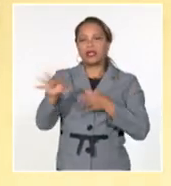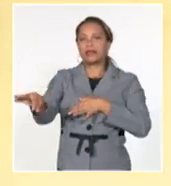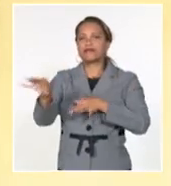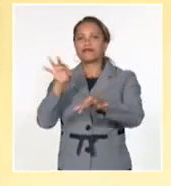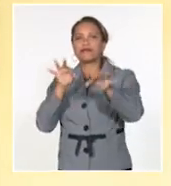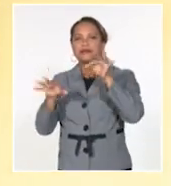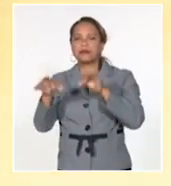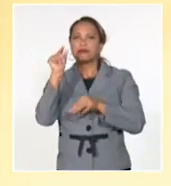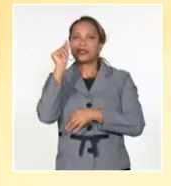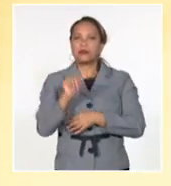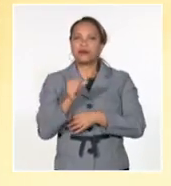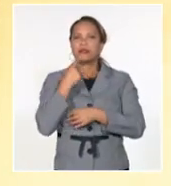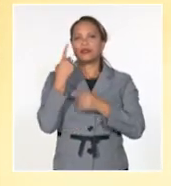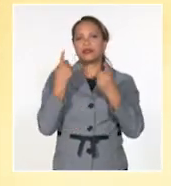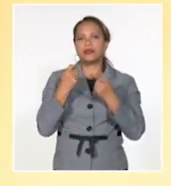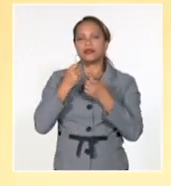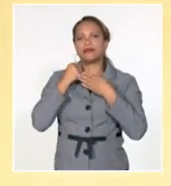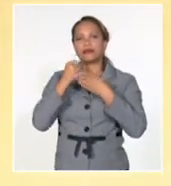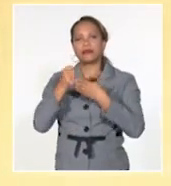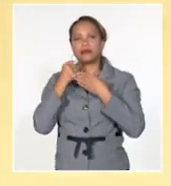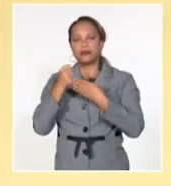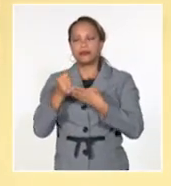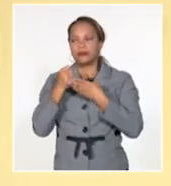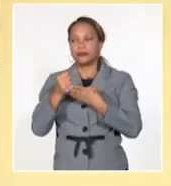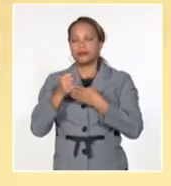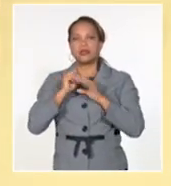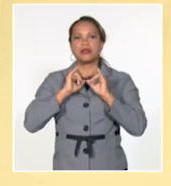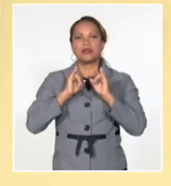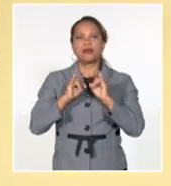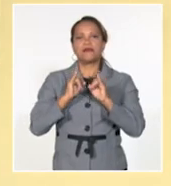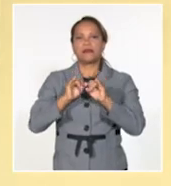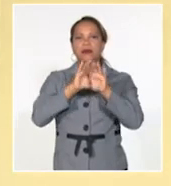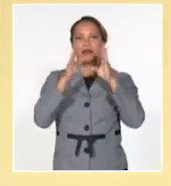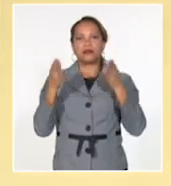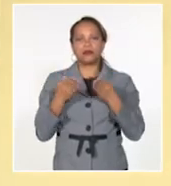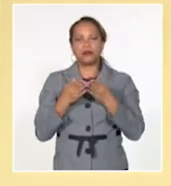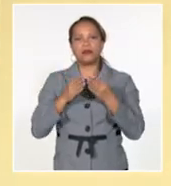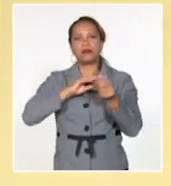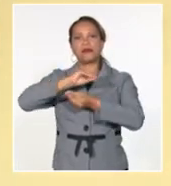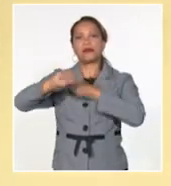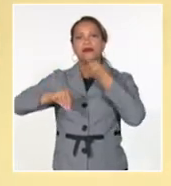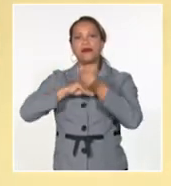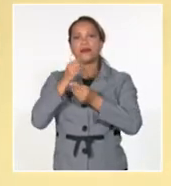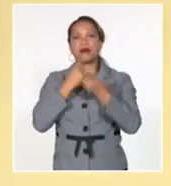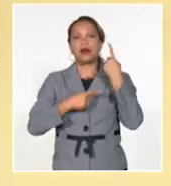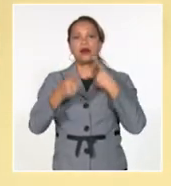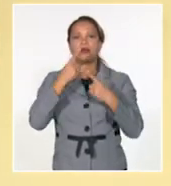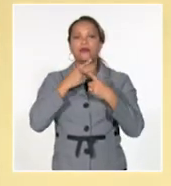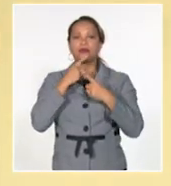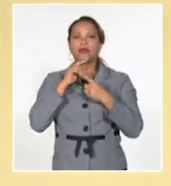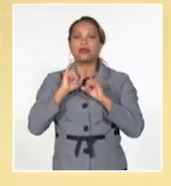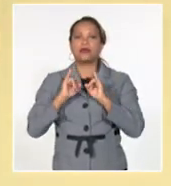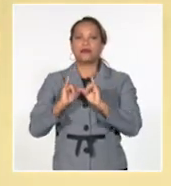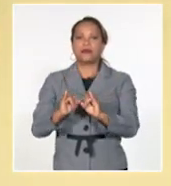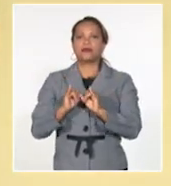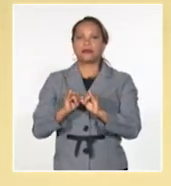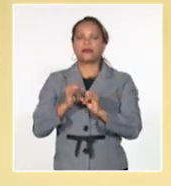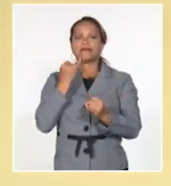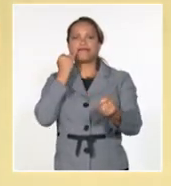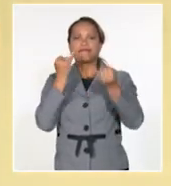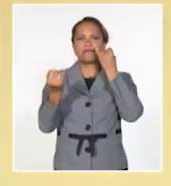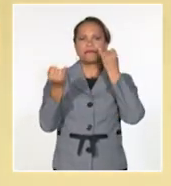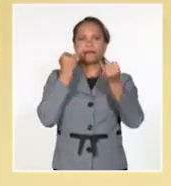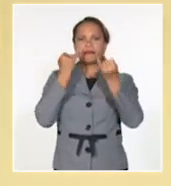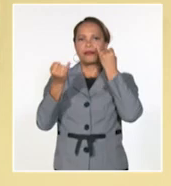precarios, degradados, informales, porque también se transforman aquellos que son informales, que se identifican